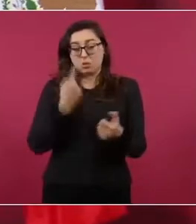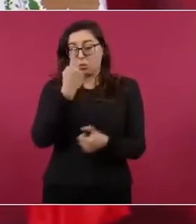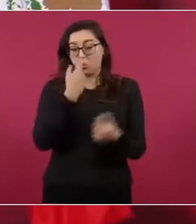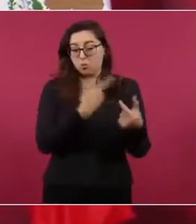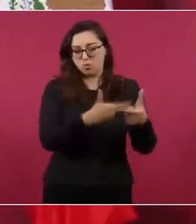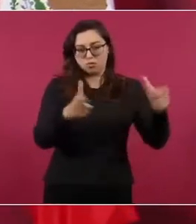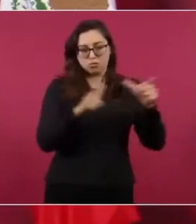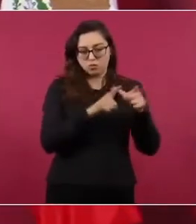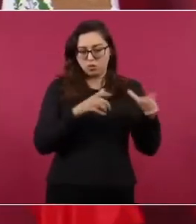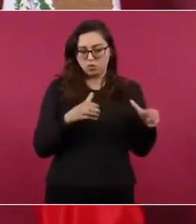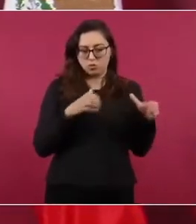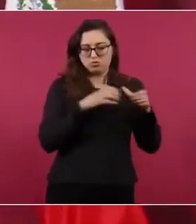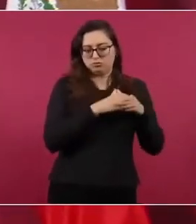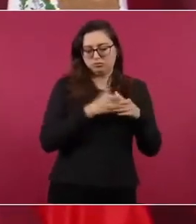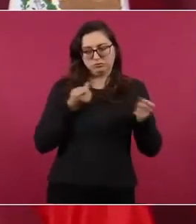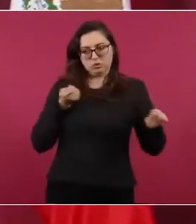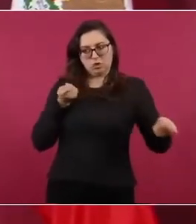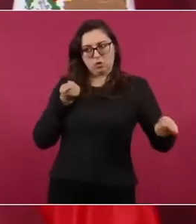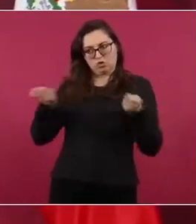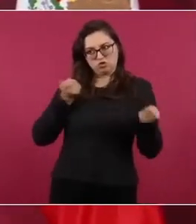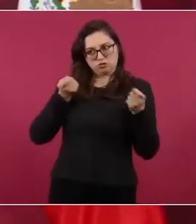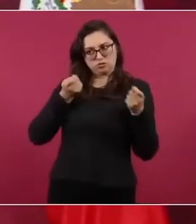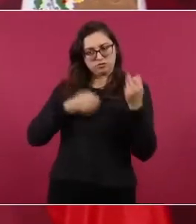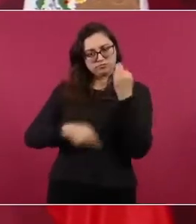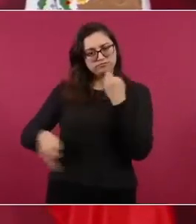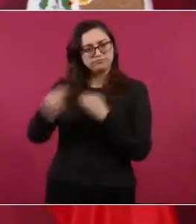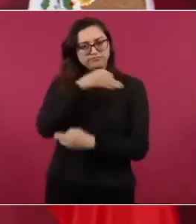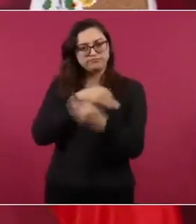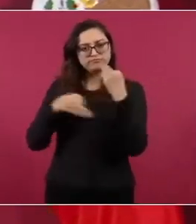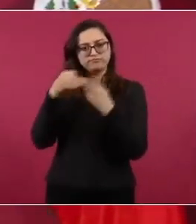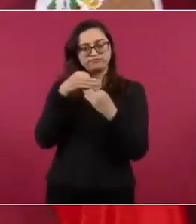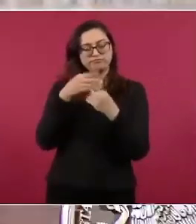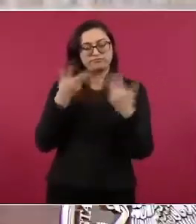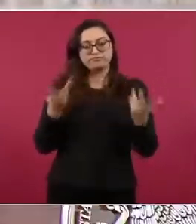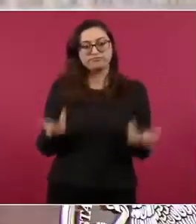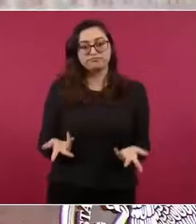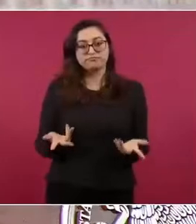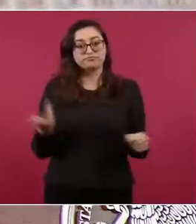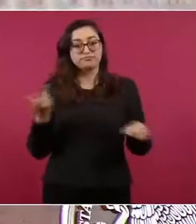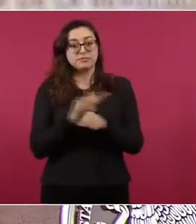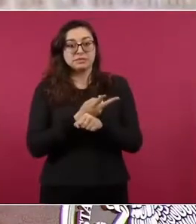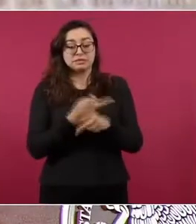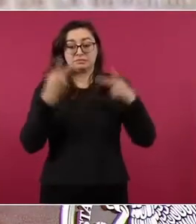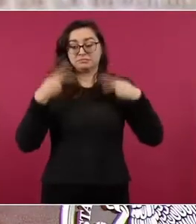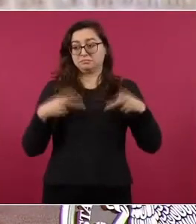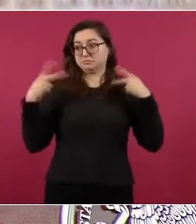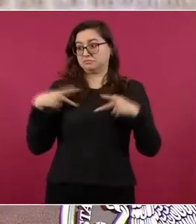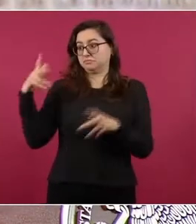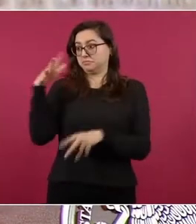que domina y que no permite que el pueblo peruano,